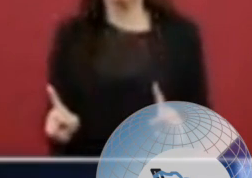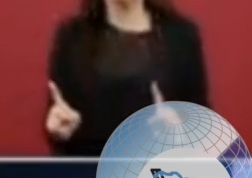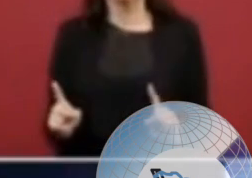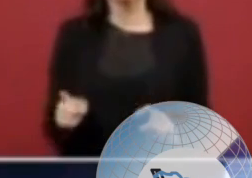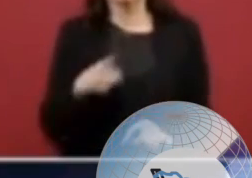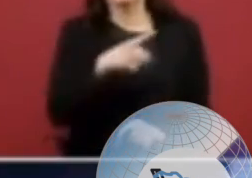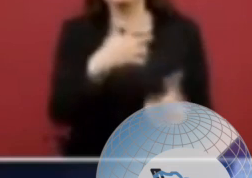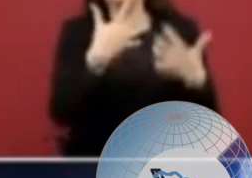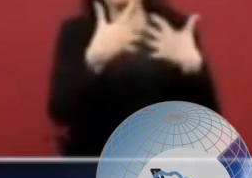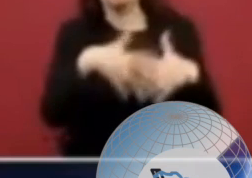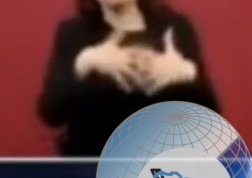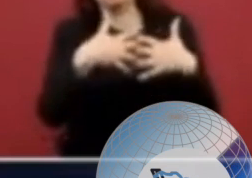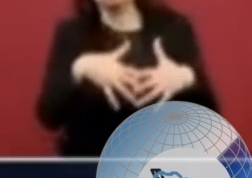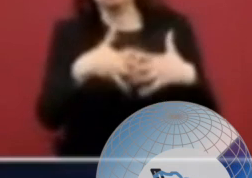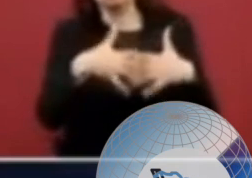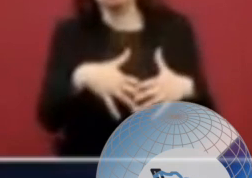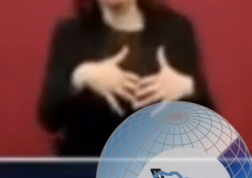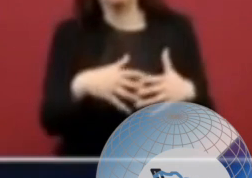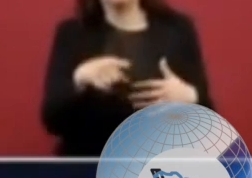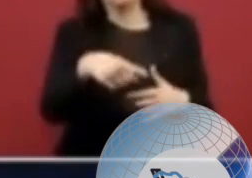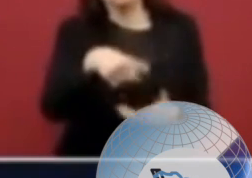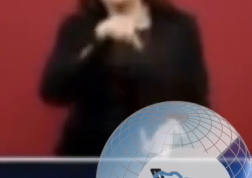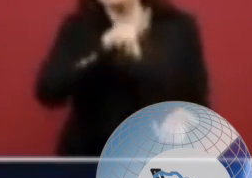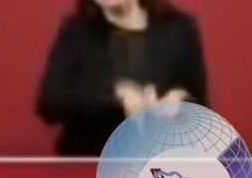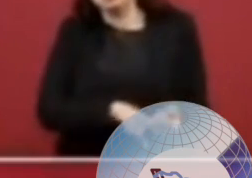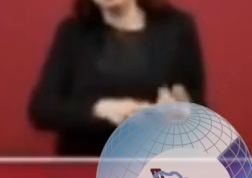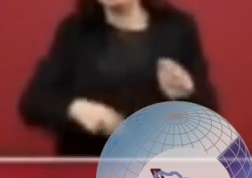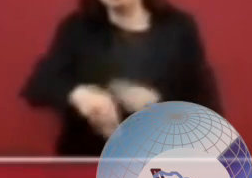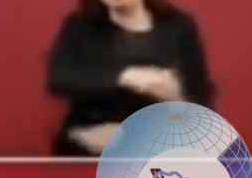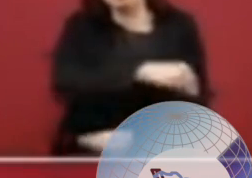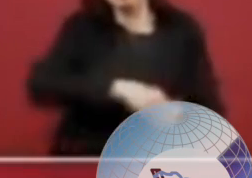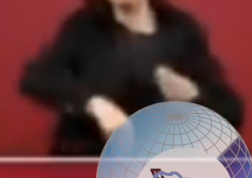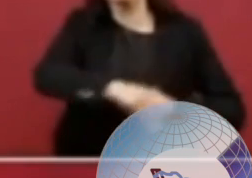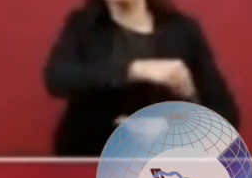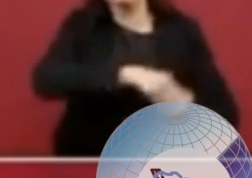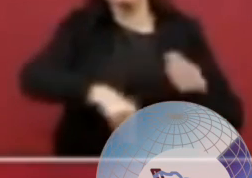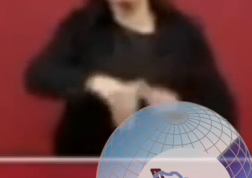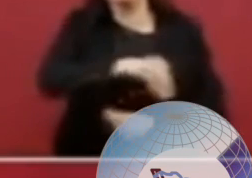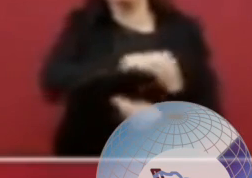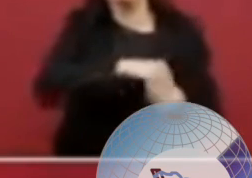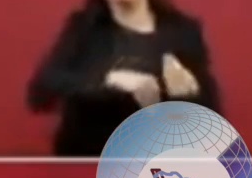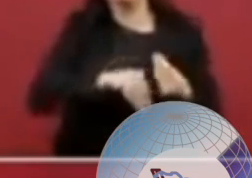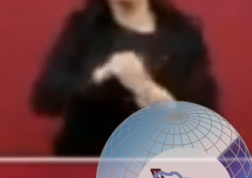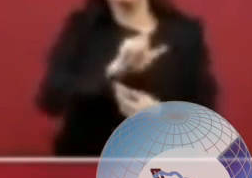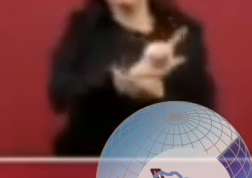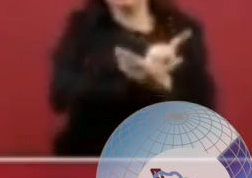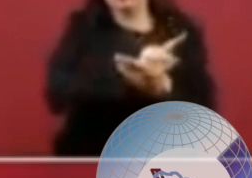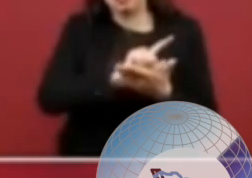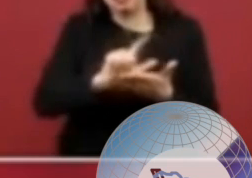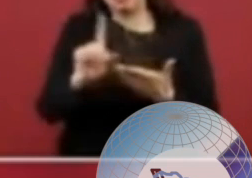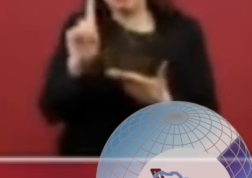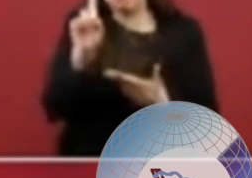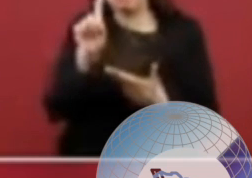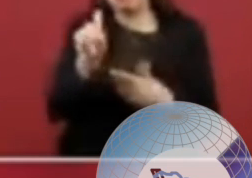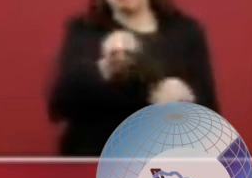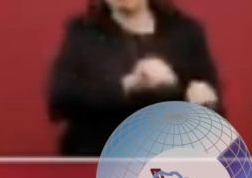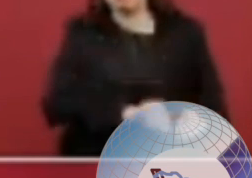la planta tiene un proceso para limpiar el agua,